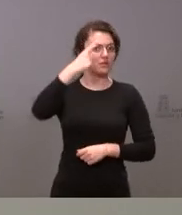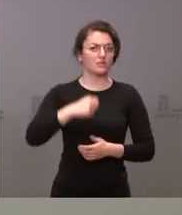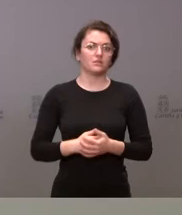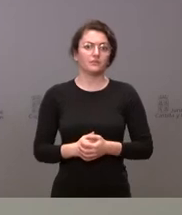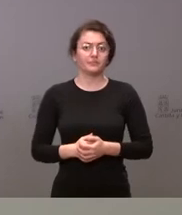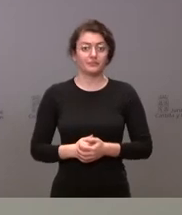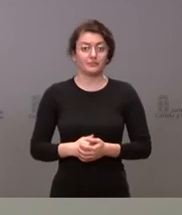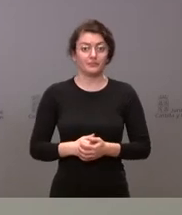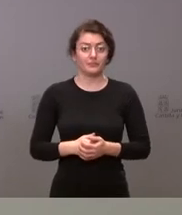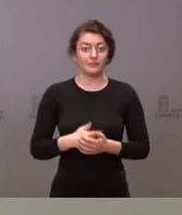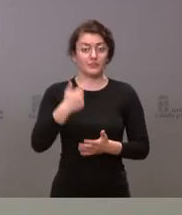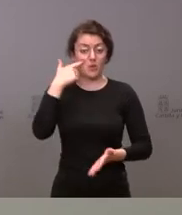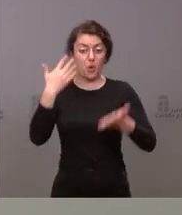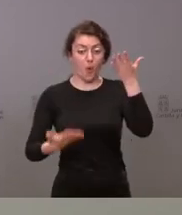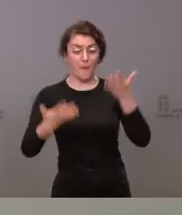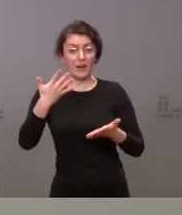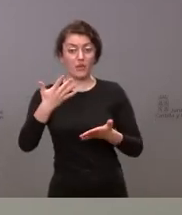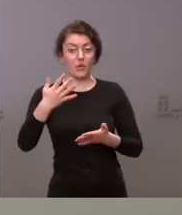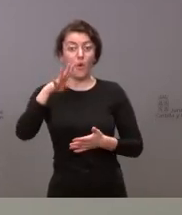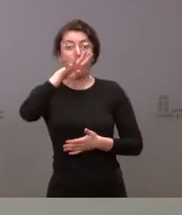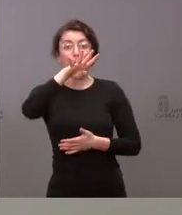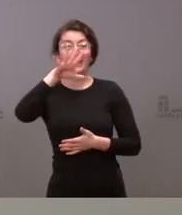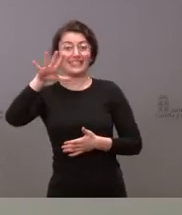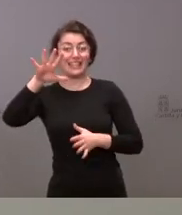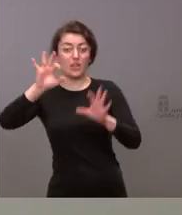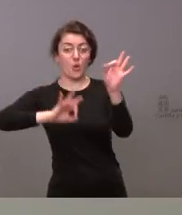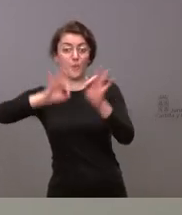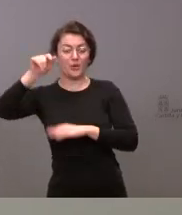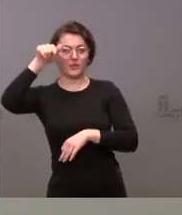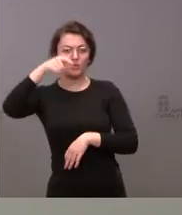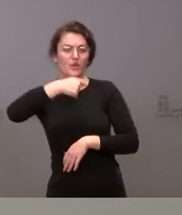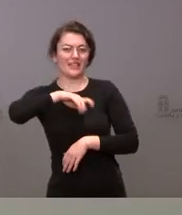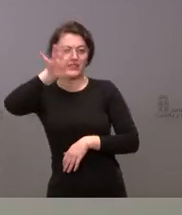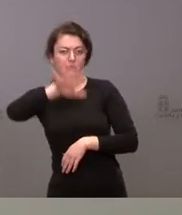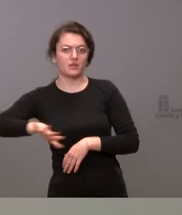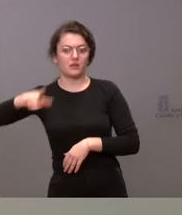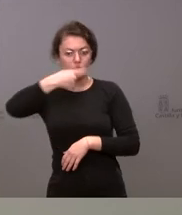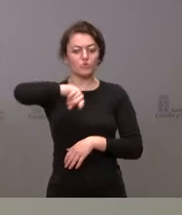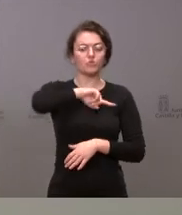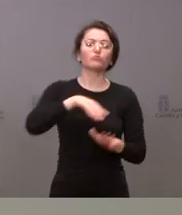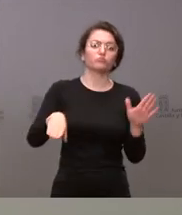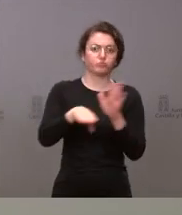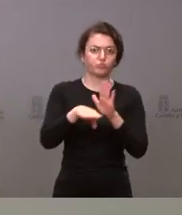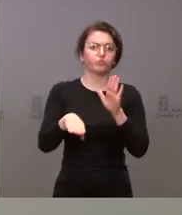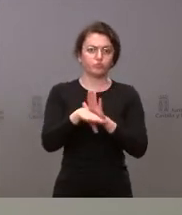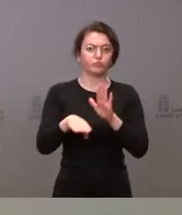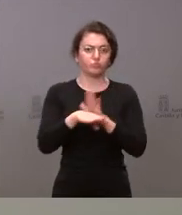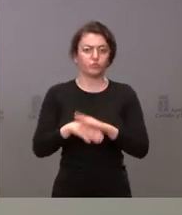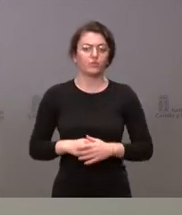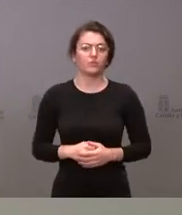renovable frente al 45% del conjunto nacional este es un tema en el que seguimos avanzando y por último